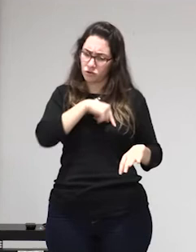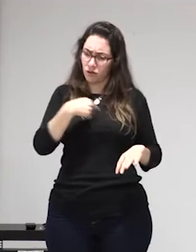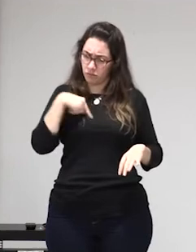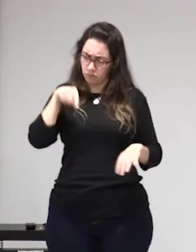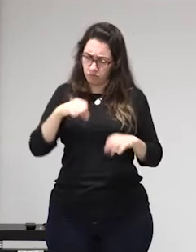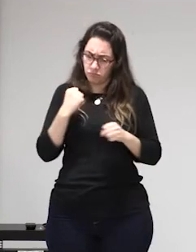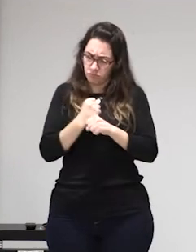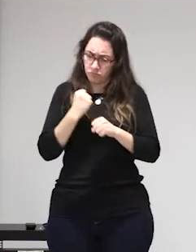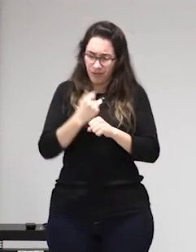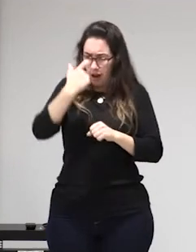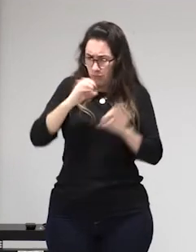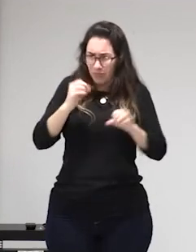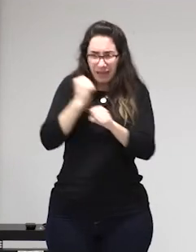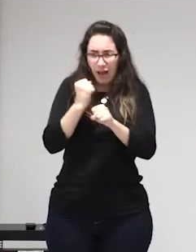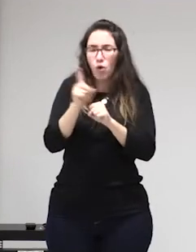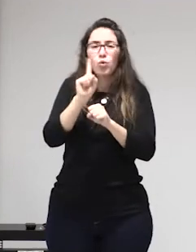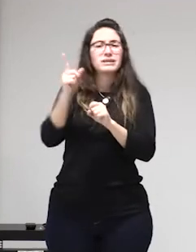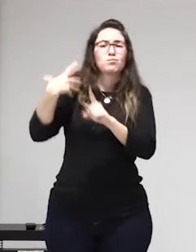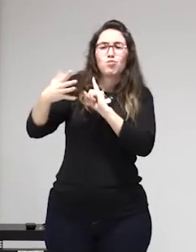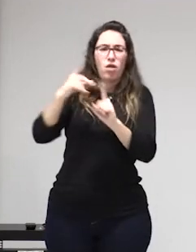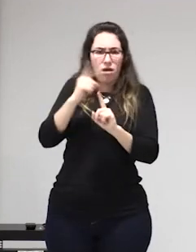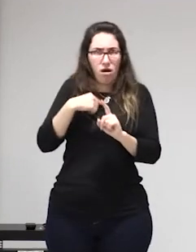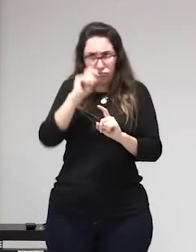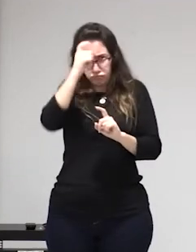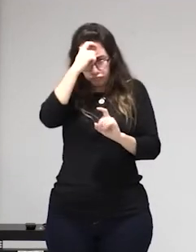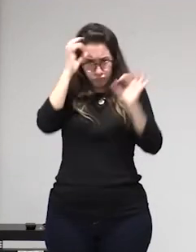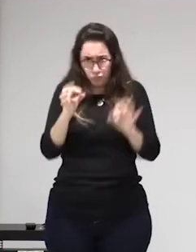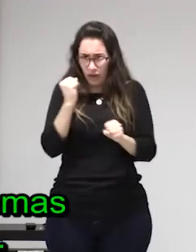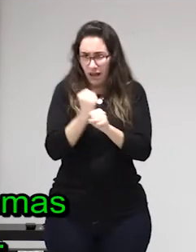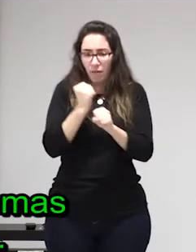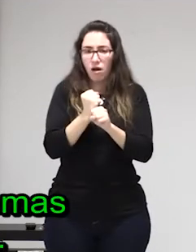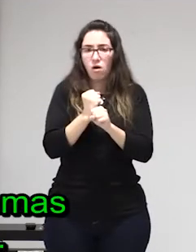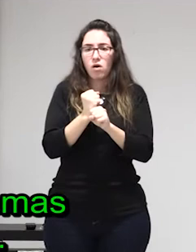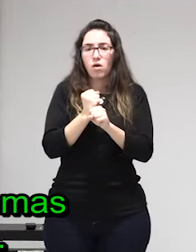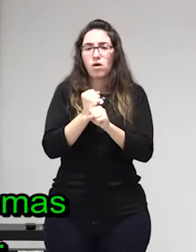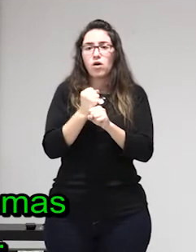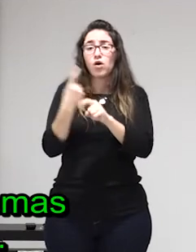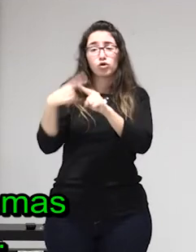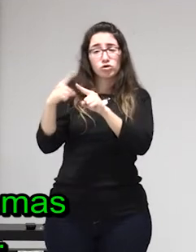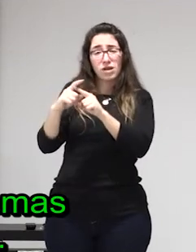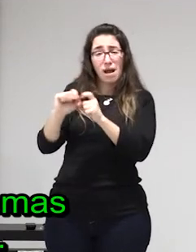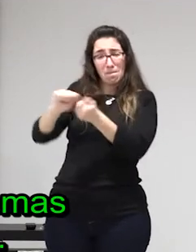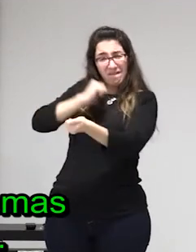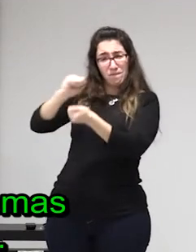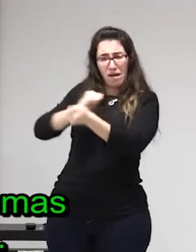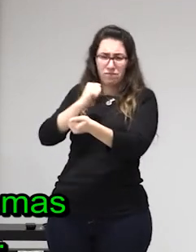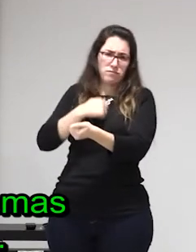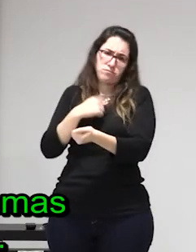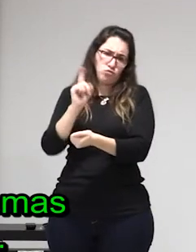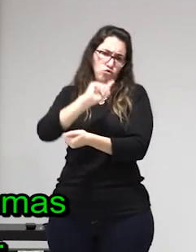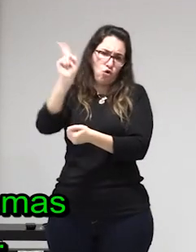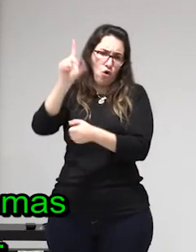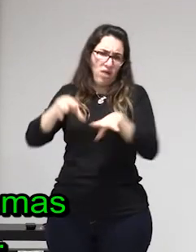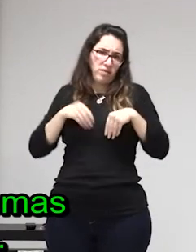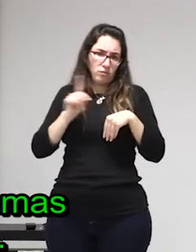tuviéramos una legislación que nos diera ese poder pues ahí tendríamos muchos menos problemas